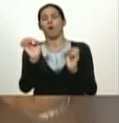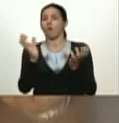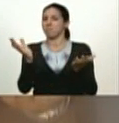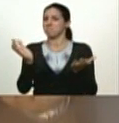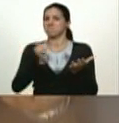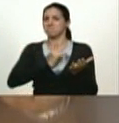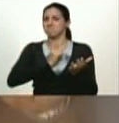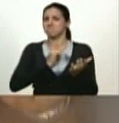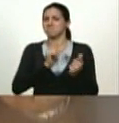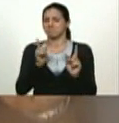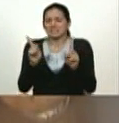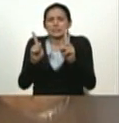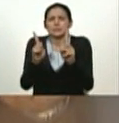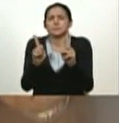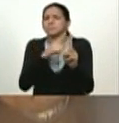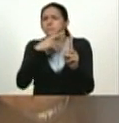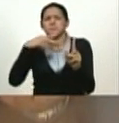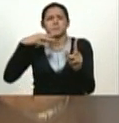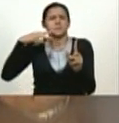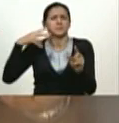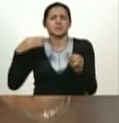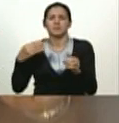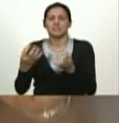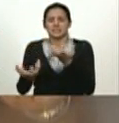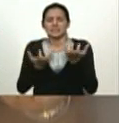una sardina bien sabrosa frita ¿verdad?